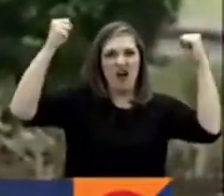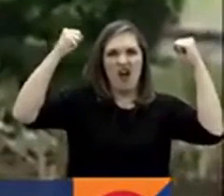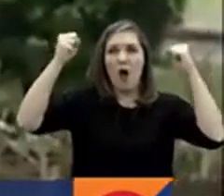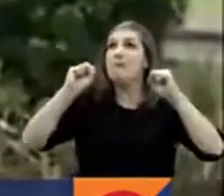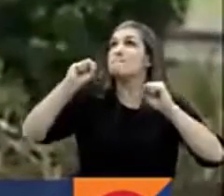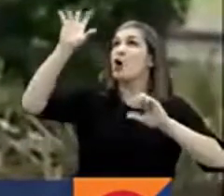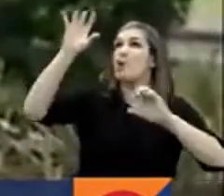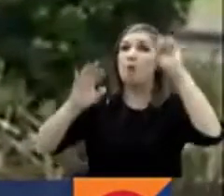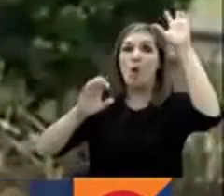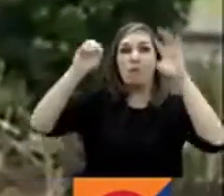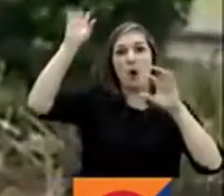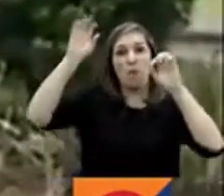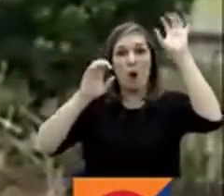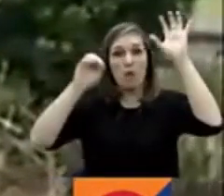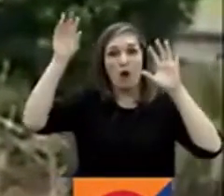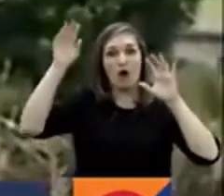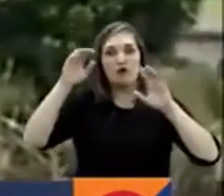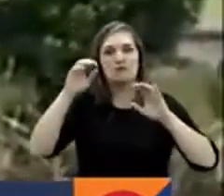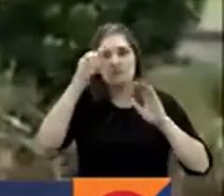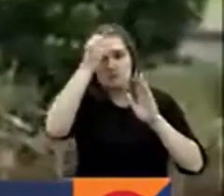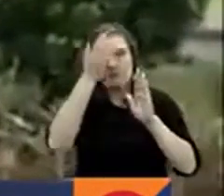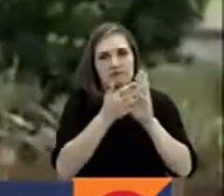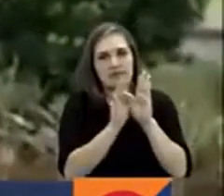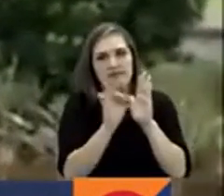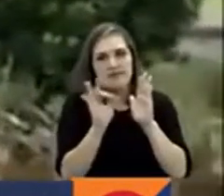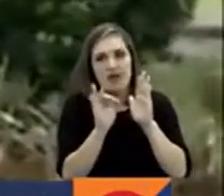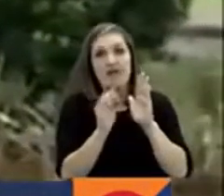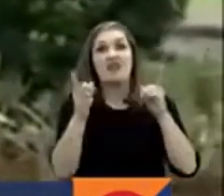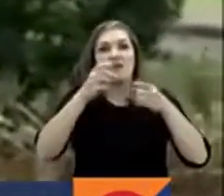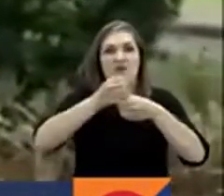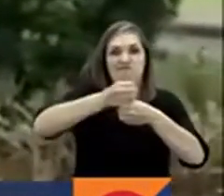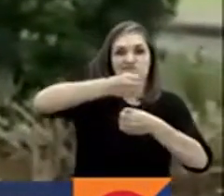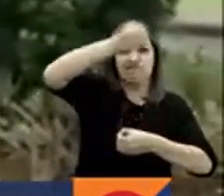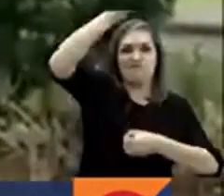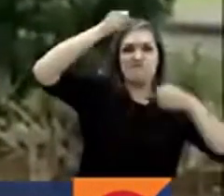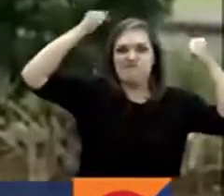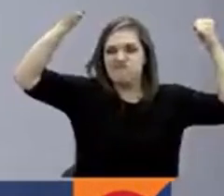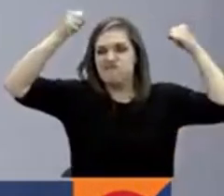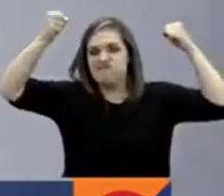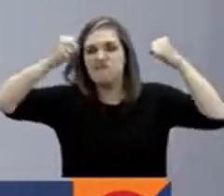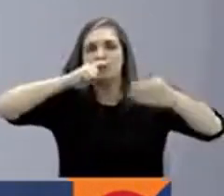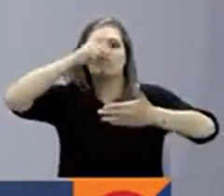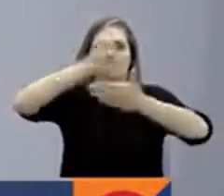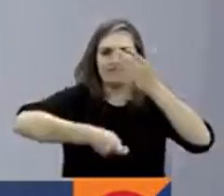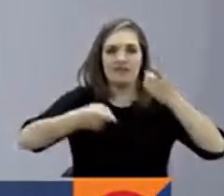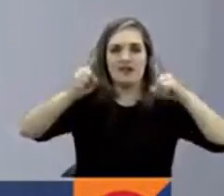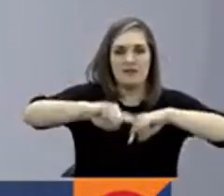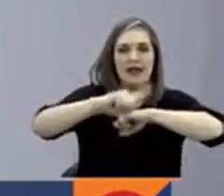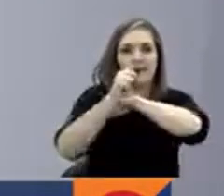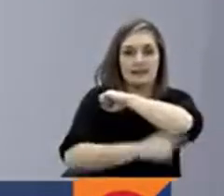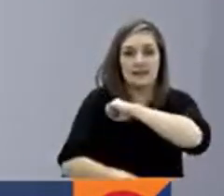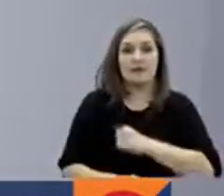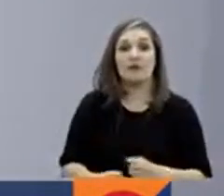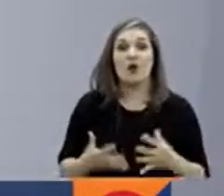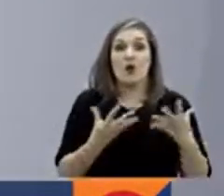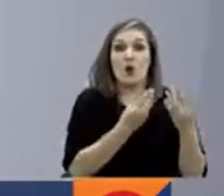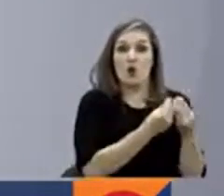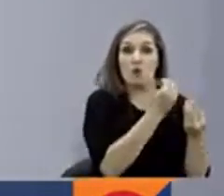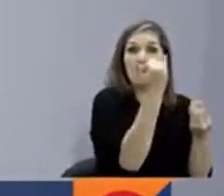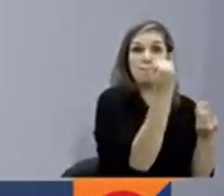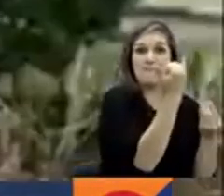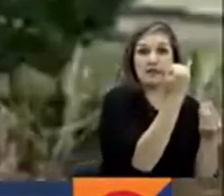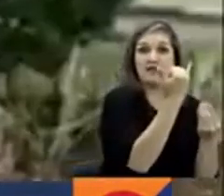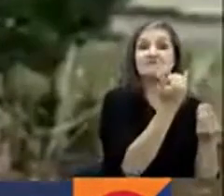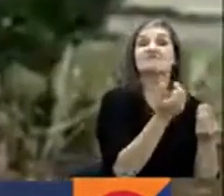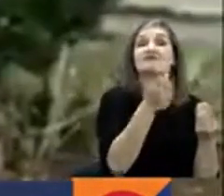pólvora y no subirse a las columnas del estadio Manuel Morillo Toro. Y para los hinchas de Millonarios desde Ibagué